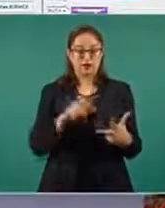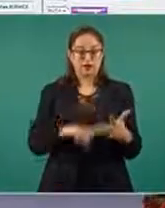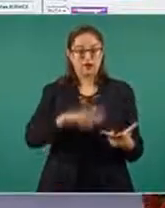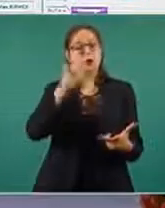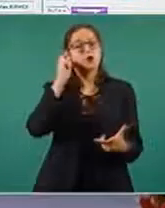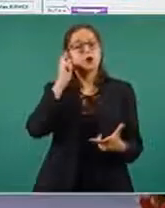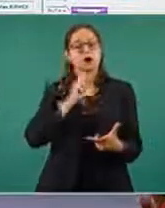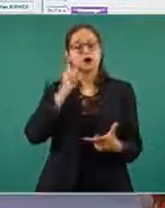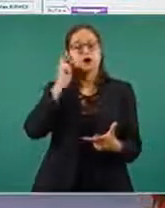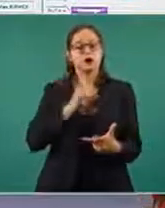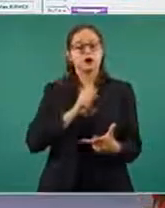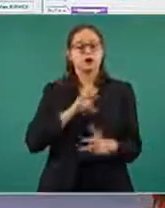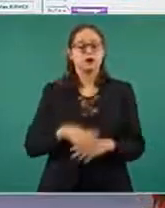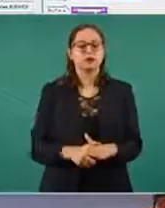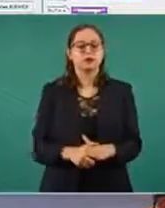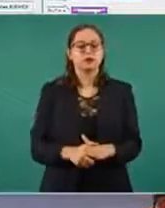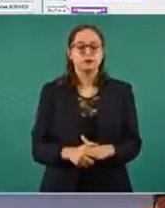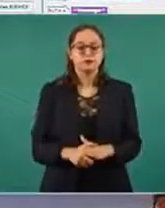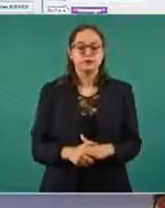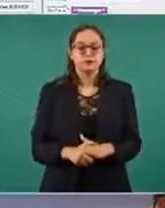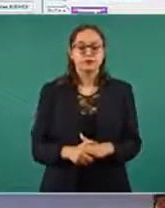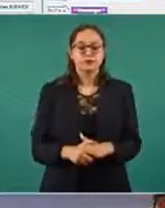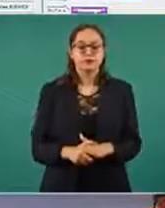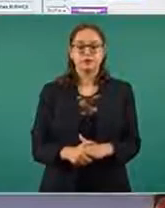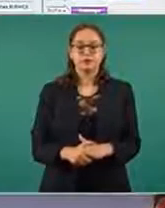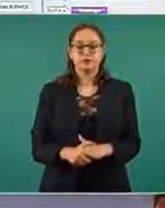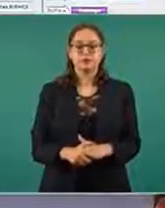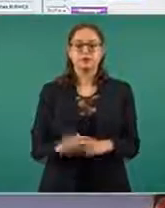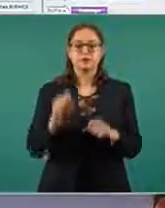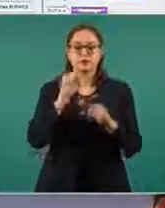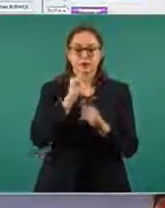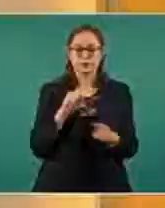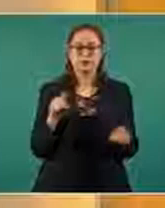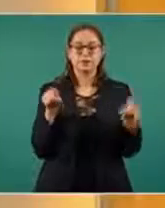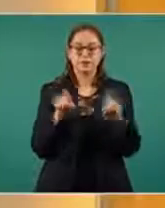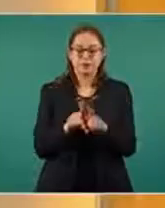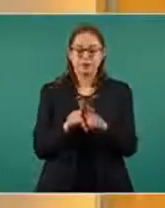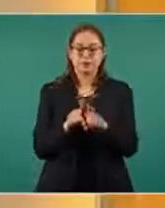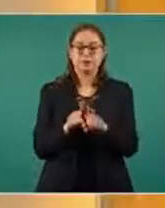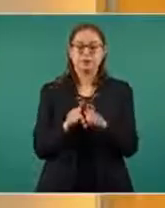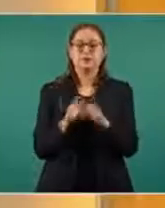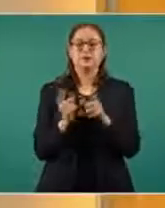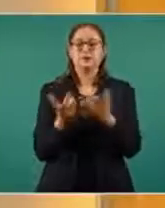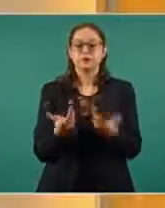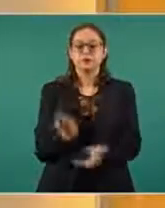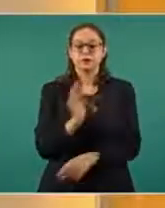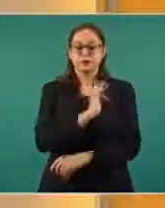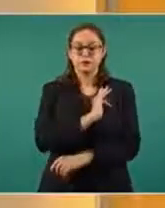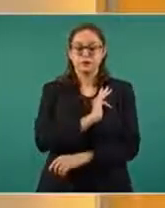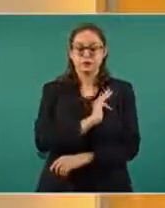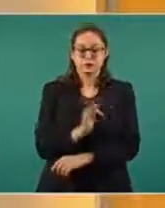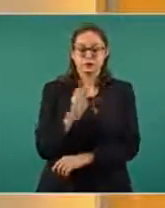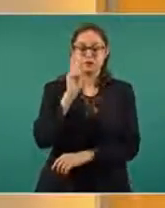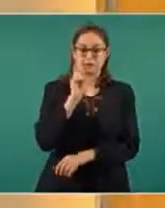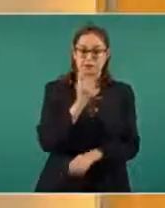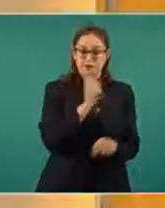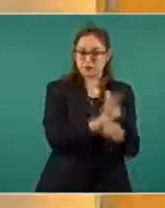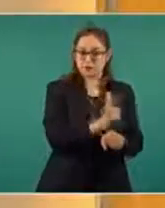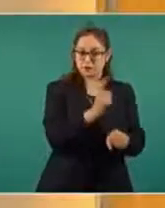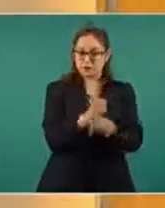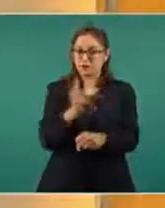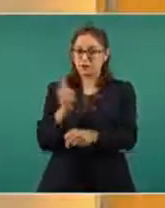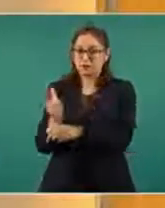Guerrero. Igual que se ha realizado en anteriores ocasiones, la seguridad ha estado bajo